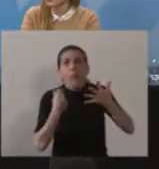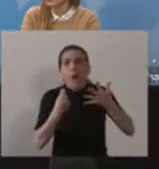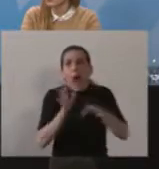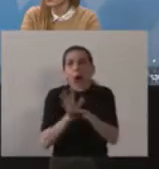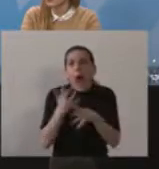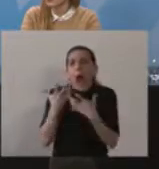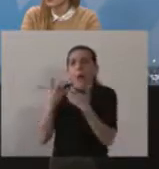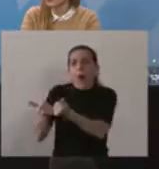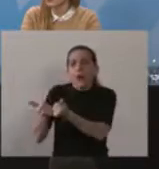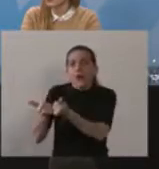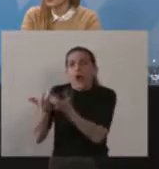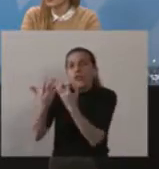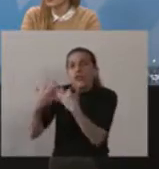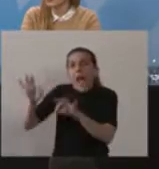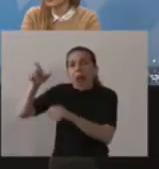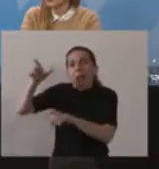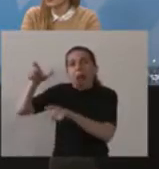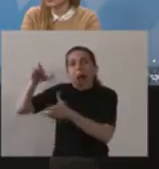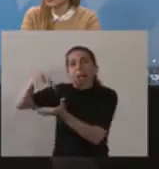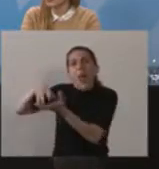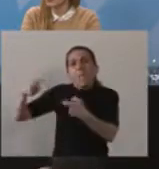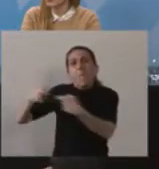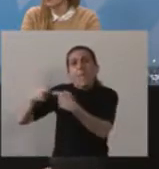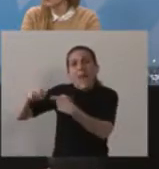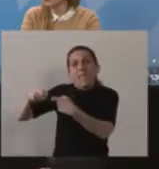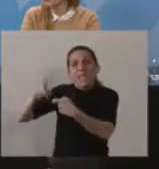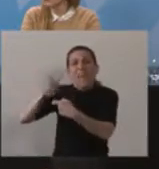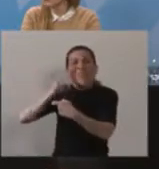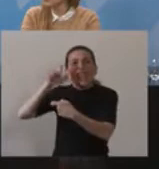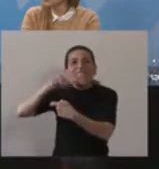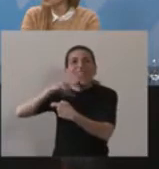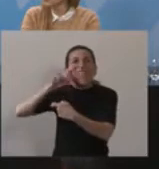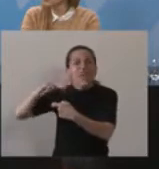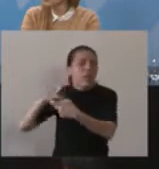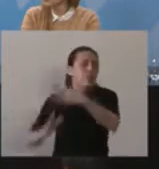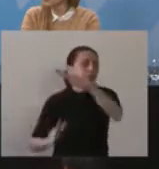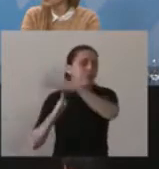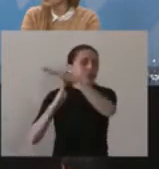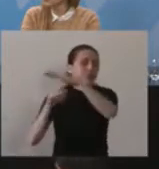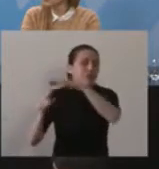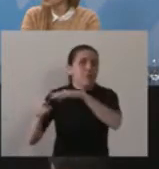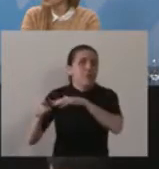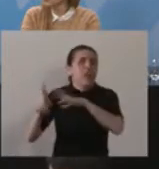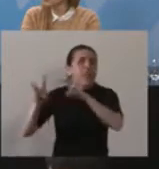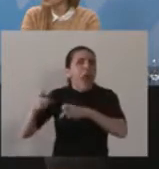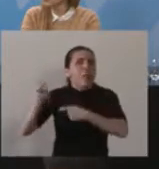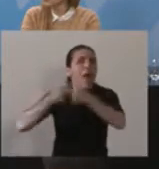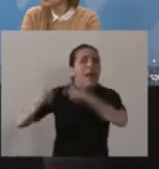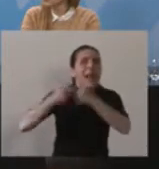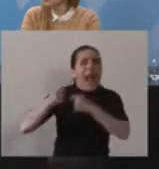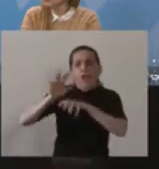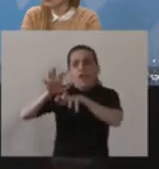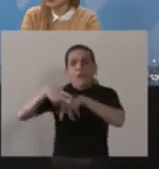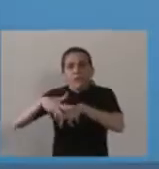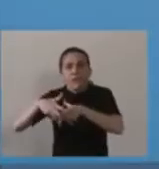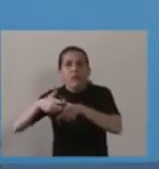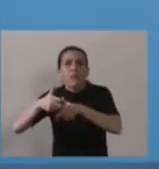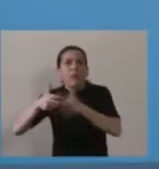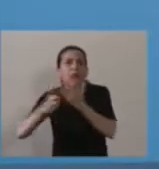esa empresa, que empresa, insisto, es una empresa líder en el mercado agropecuario argentino.